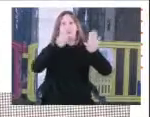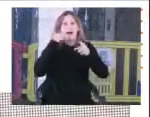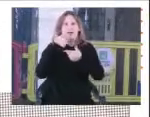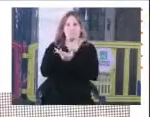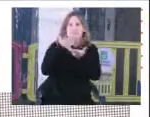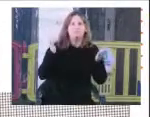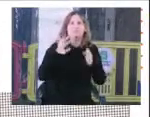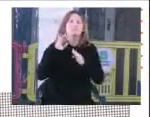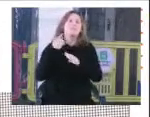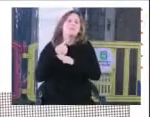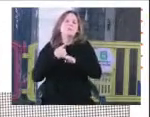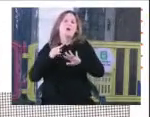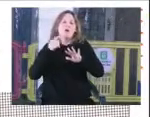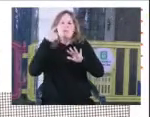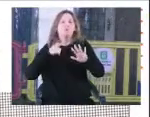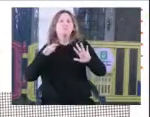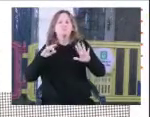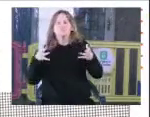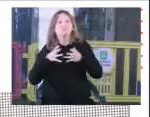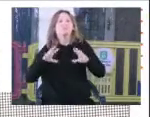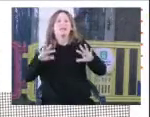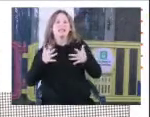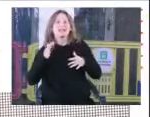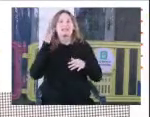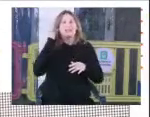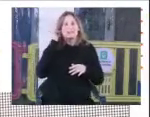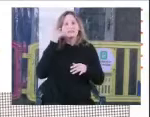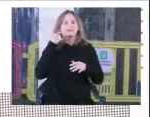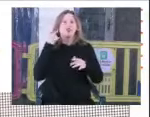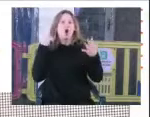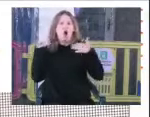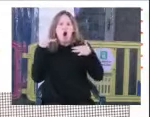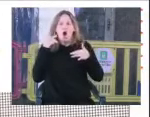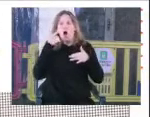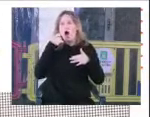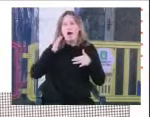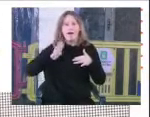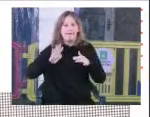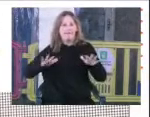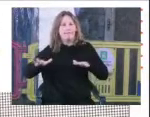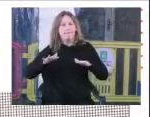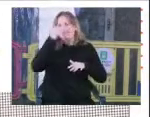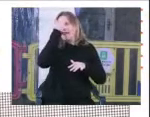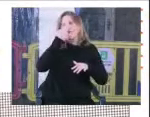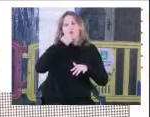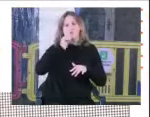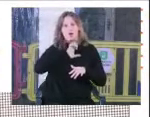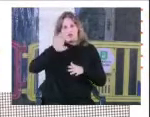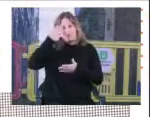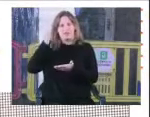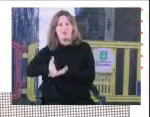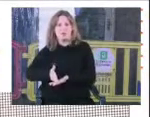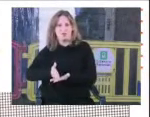bueno, primero que nada somos eso, niñas, niños y adolescentes que fuimos víctimas directas del terrorismo de Estado. Y